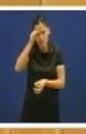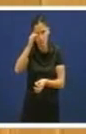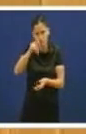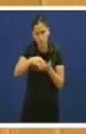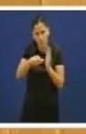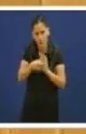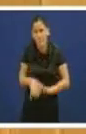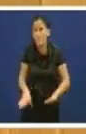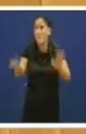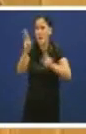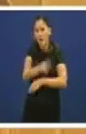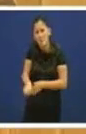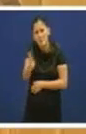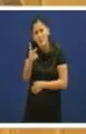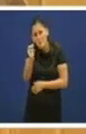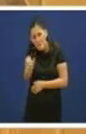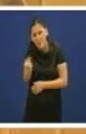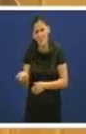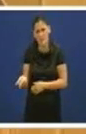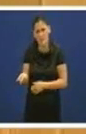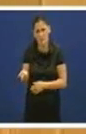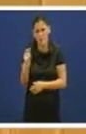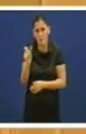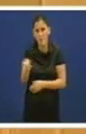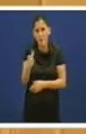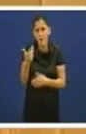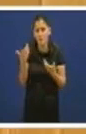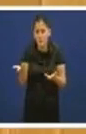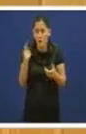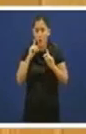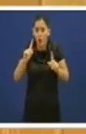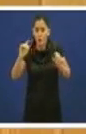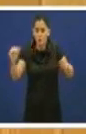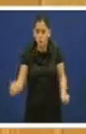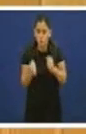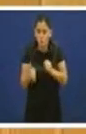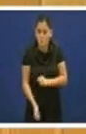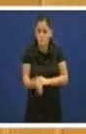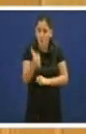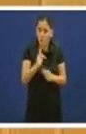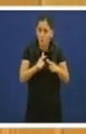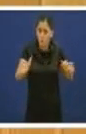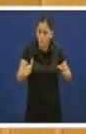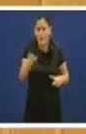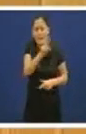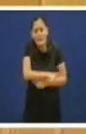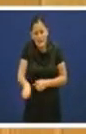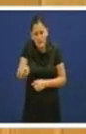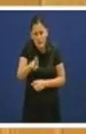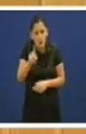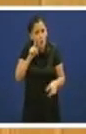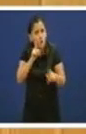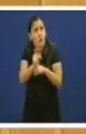custe ten ter unha actividade, unha actuación moito máis proactiva e insistimos, en vez de